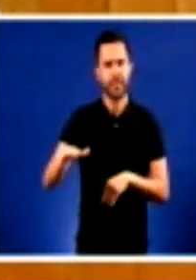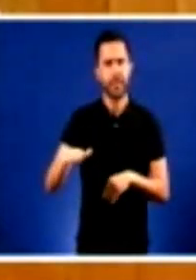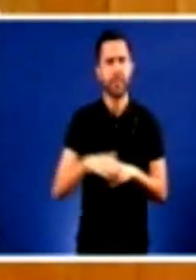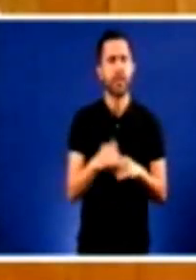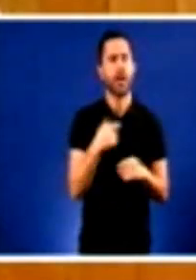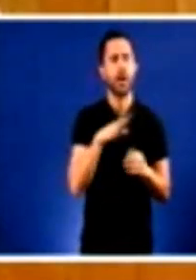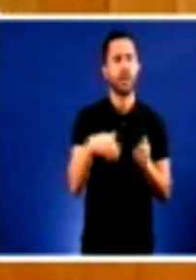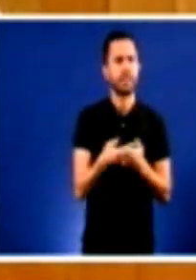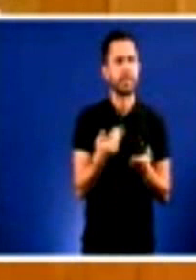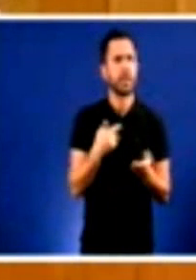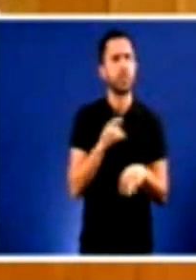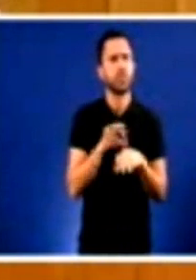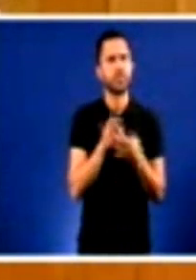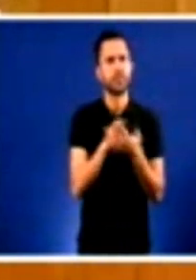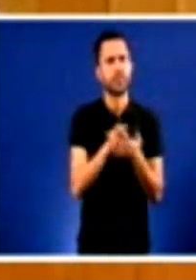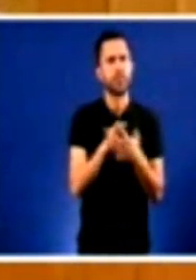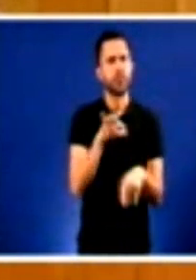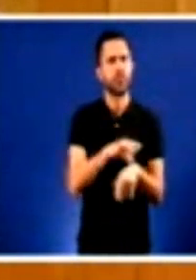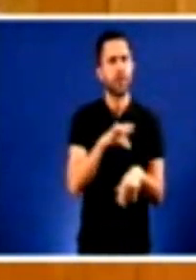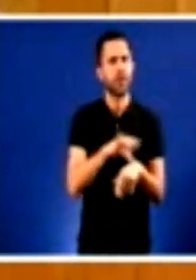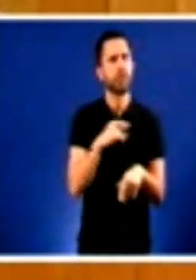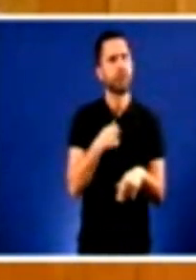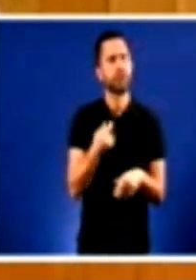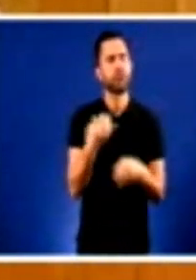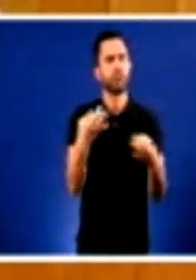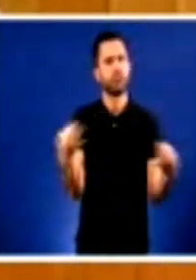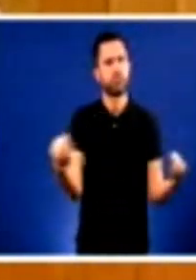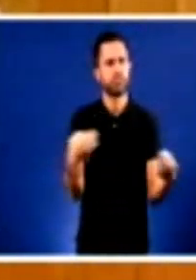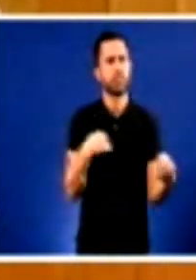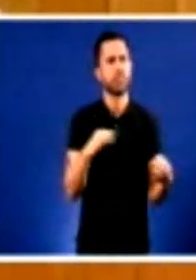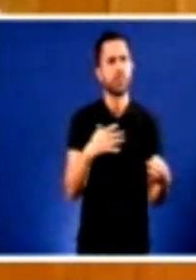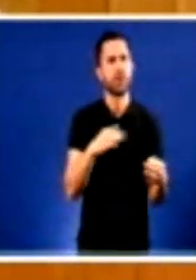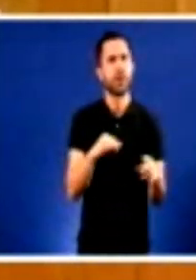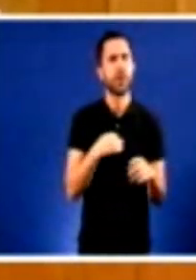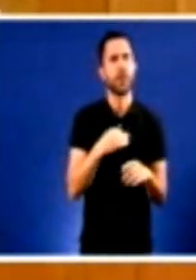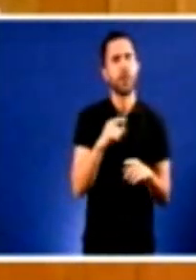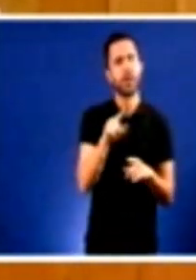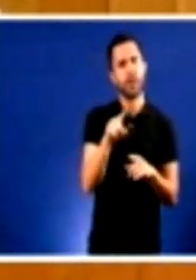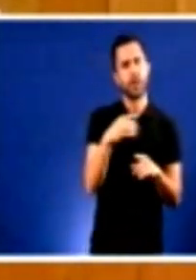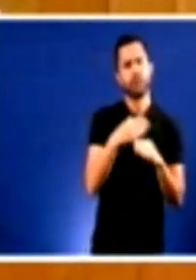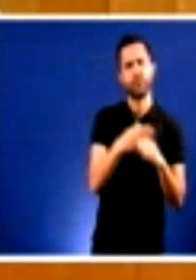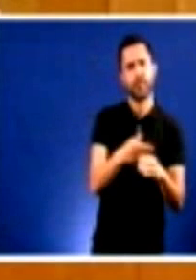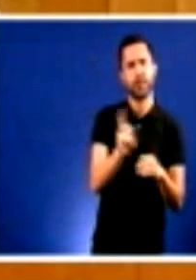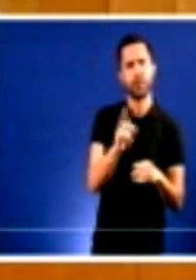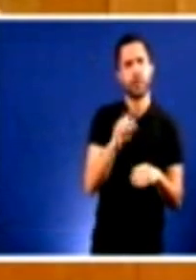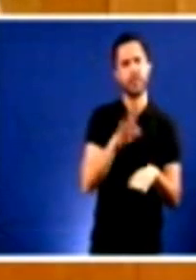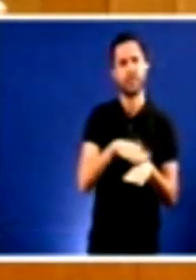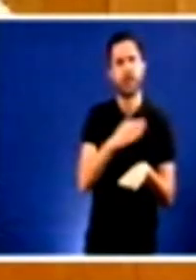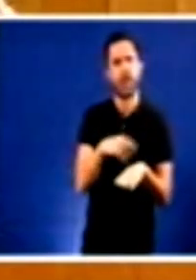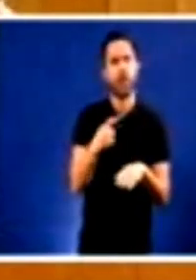satisfatorios, a quimio-profilaxis e, en sieral, según a OMS, insuficiente para loitar contra enfermedade.